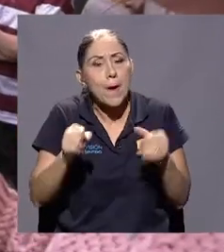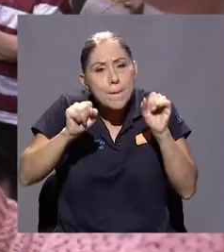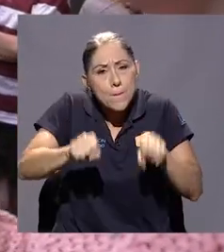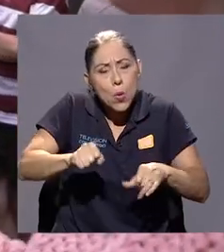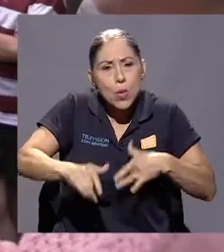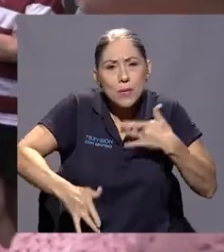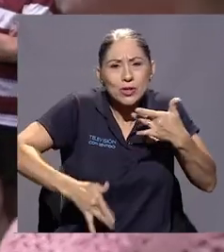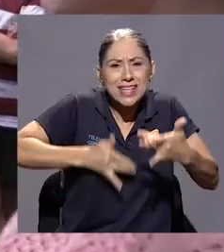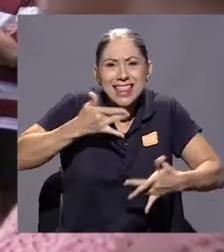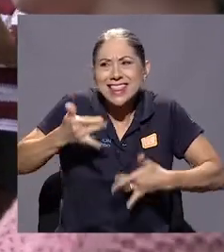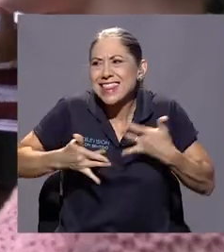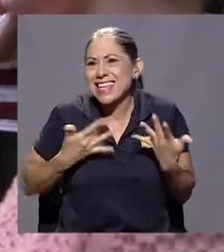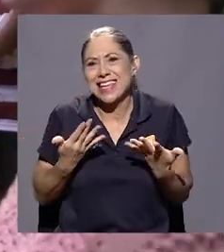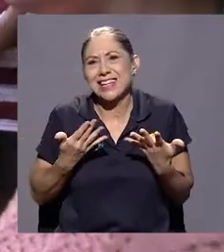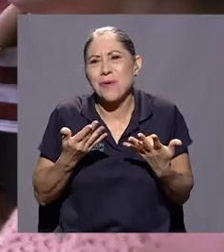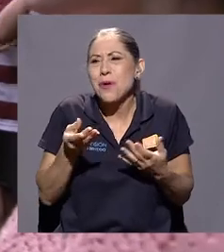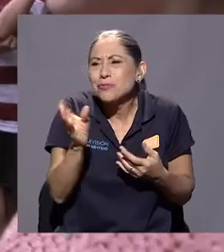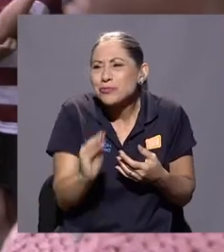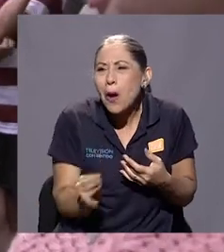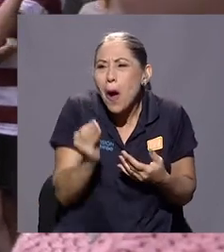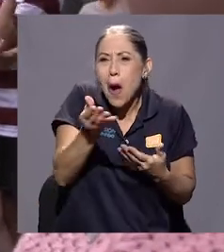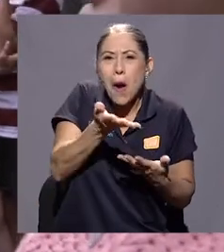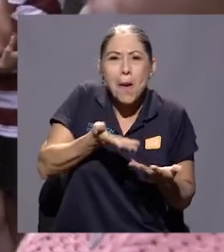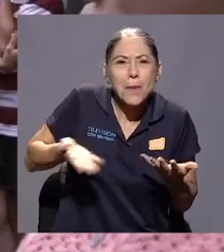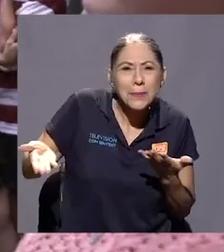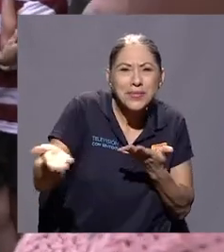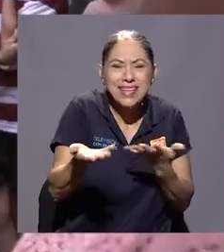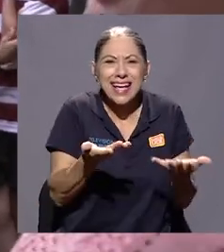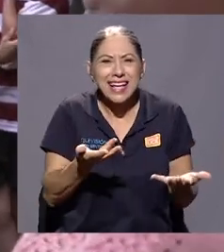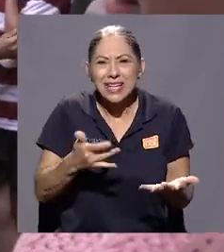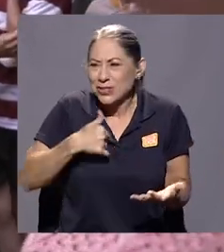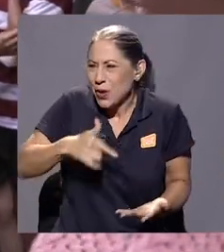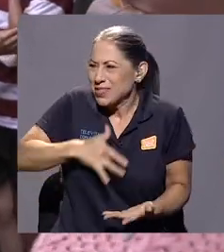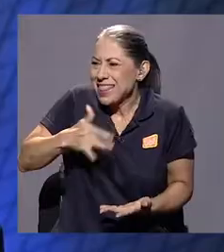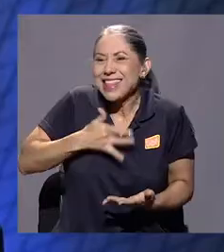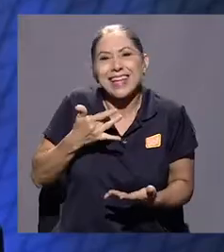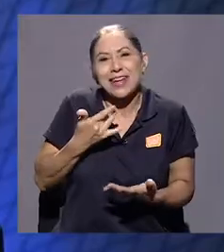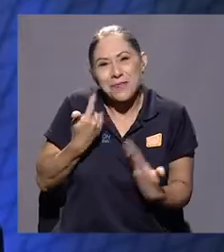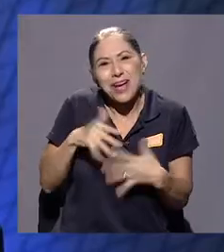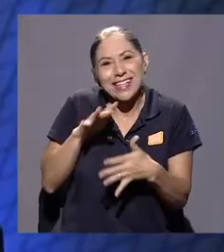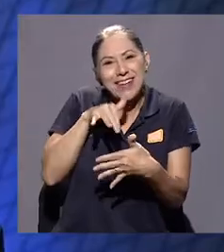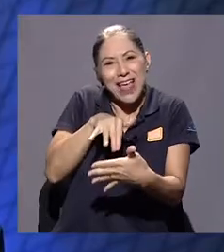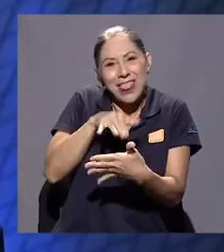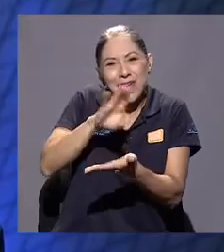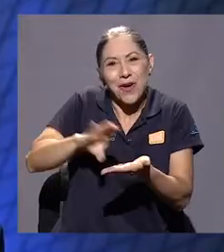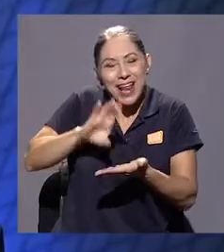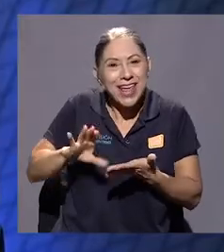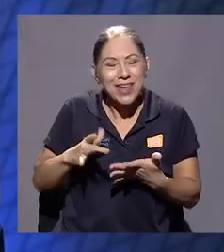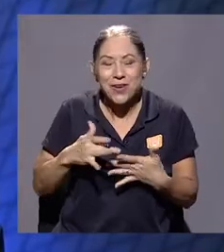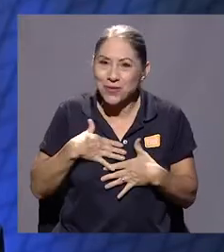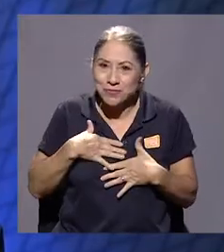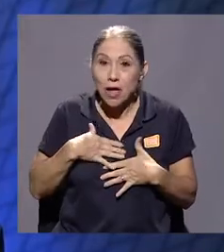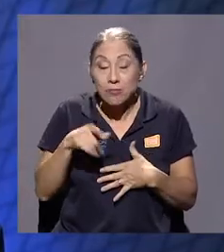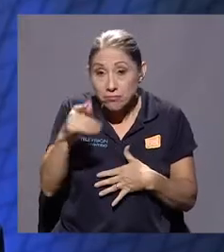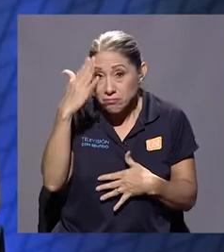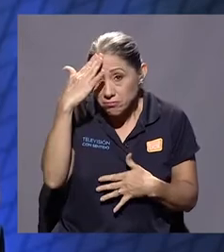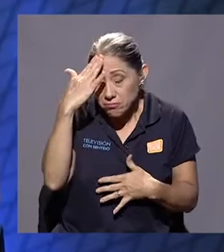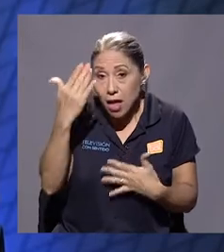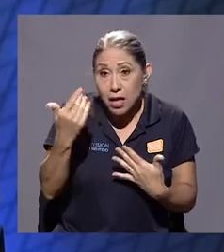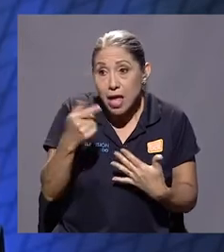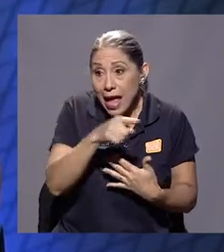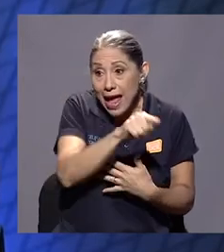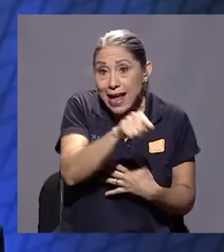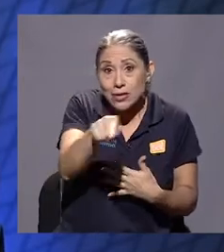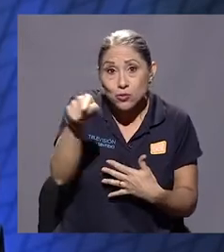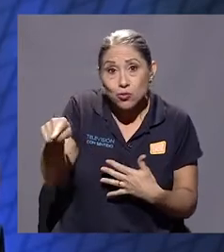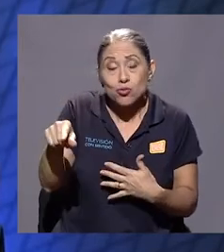pudimos sentir que es la chiquillada por decirlo así, de sentirme que estoy en el colegio y bueno, para nadie es un secreto que ellos